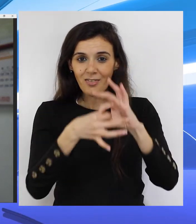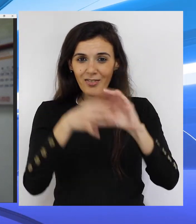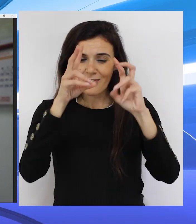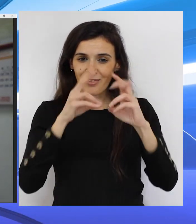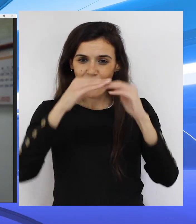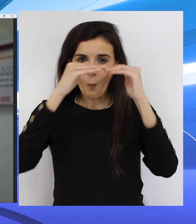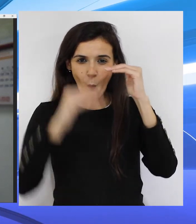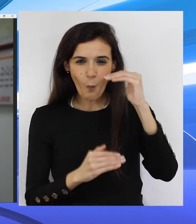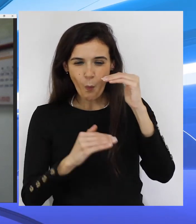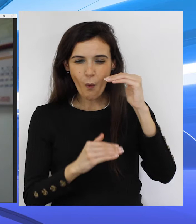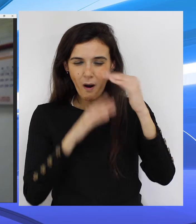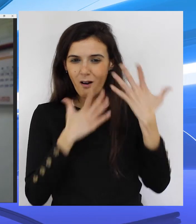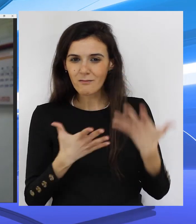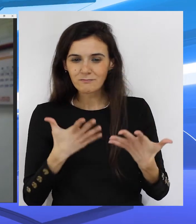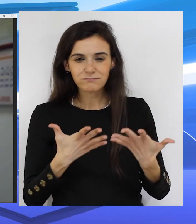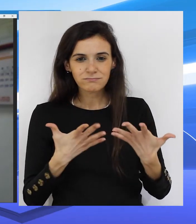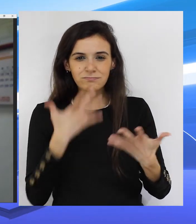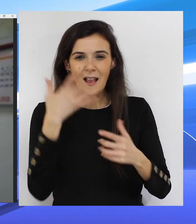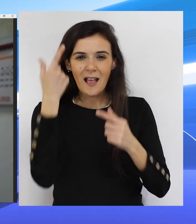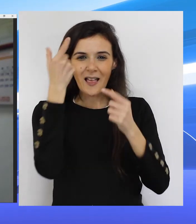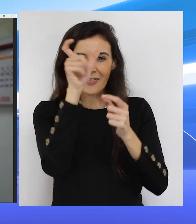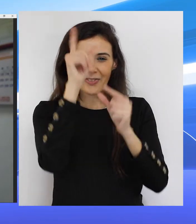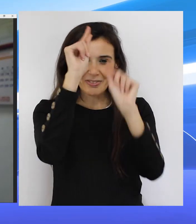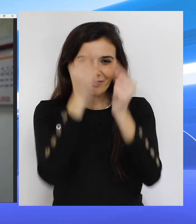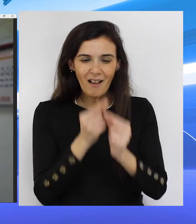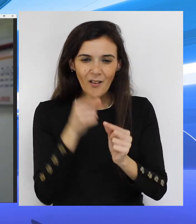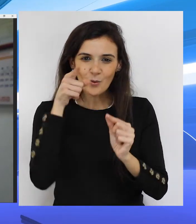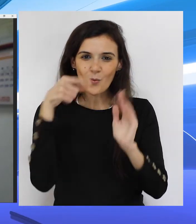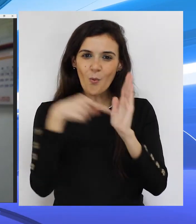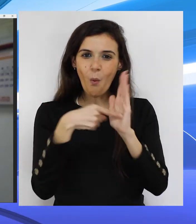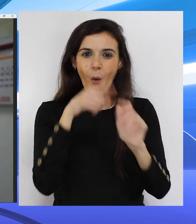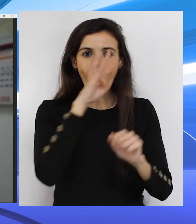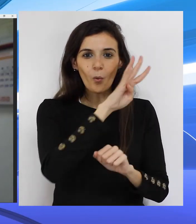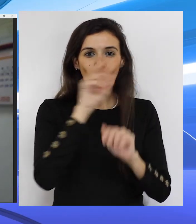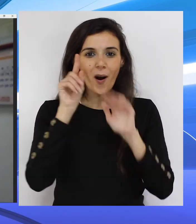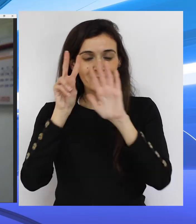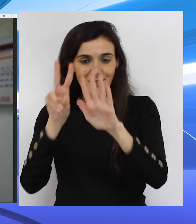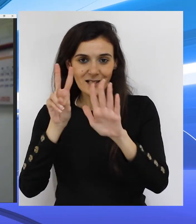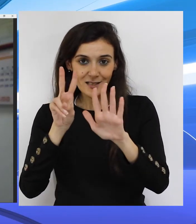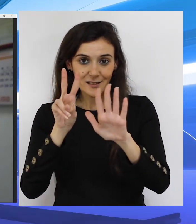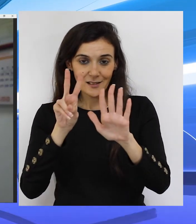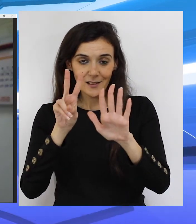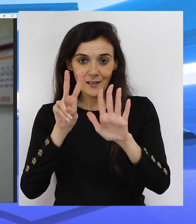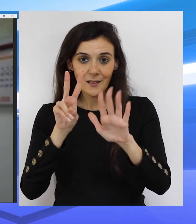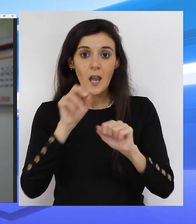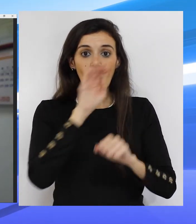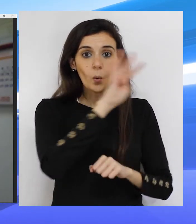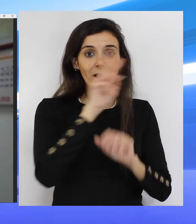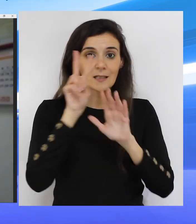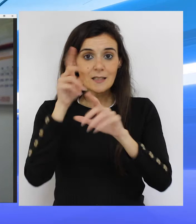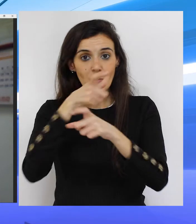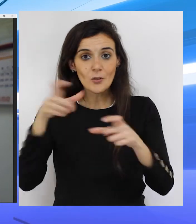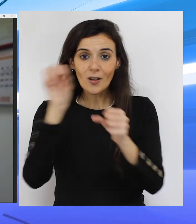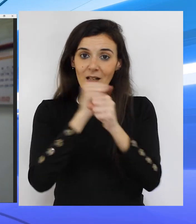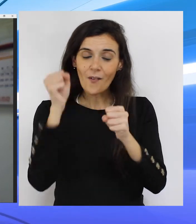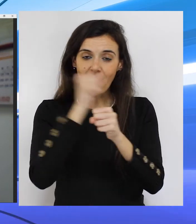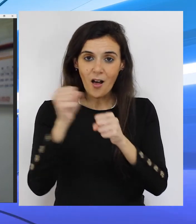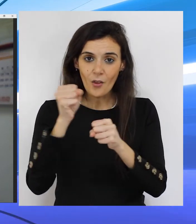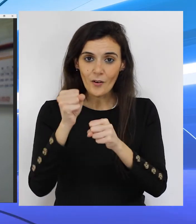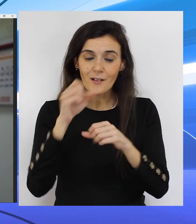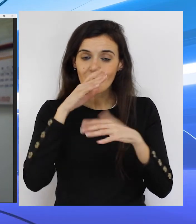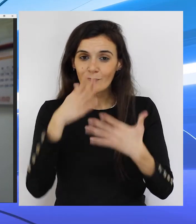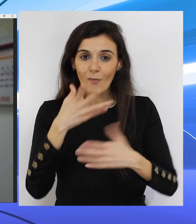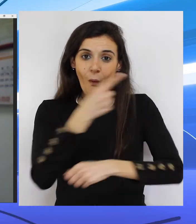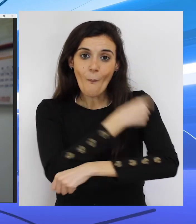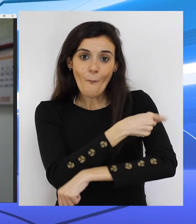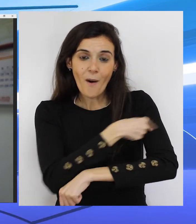El rechazo es muy bajo. El dato que tenía yo son 47 trabajadores